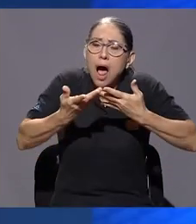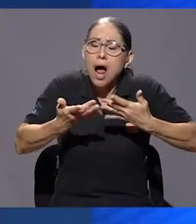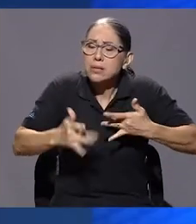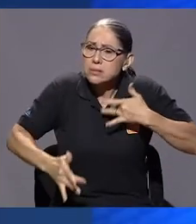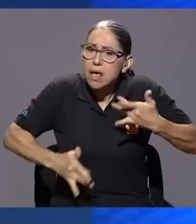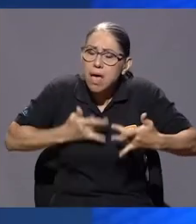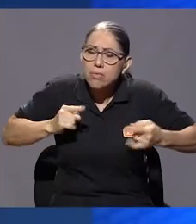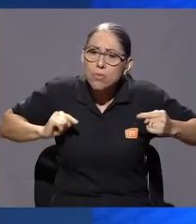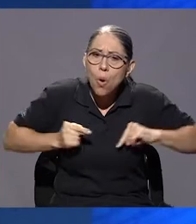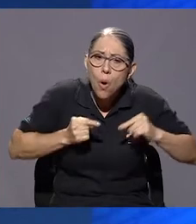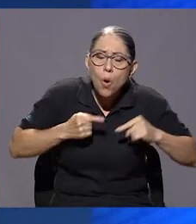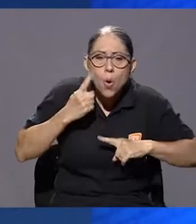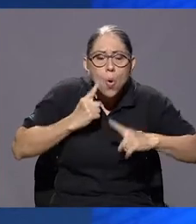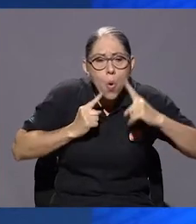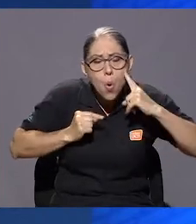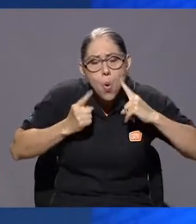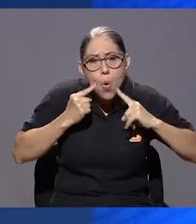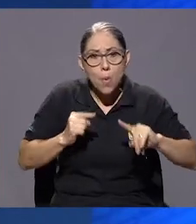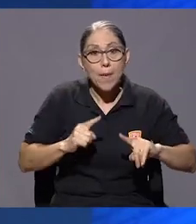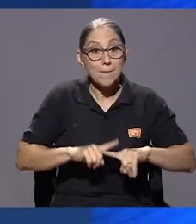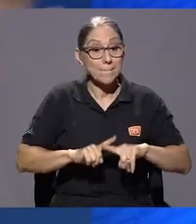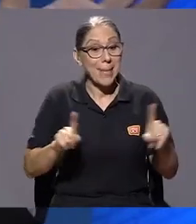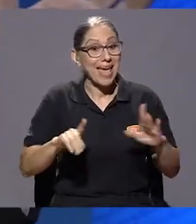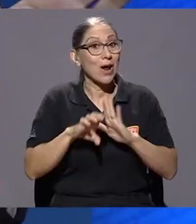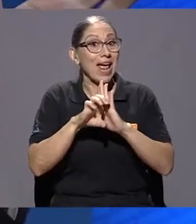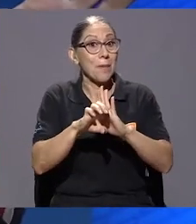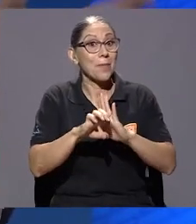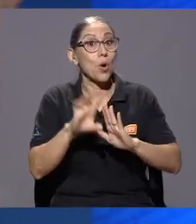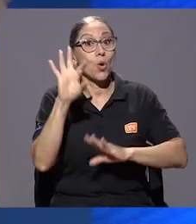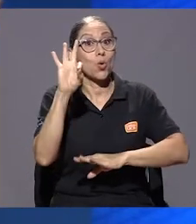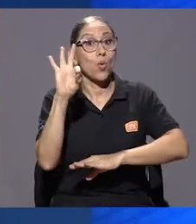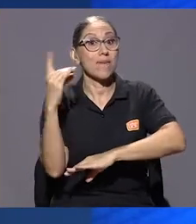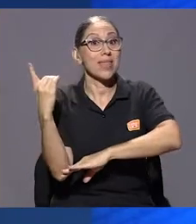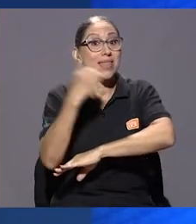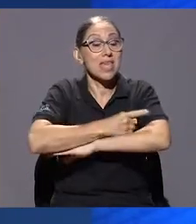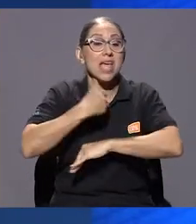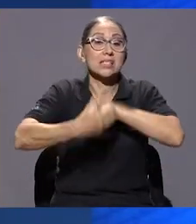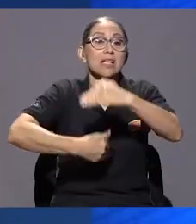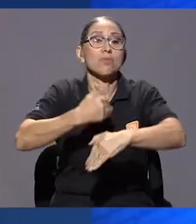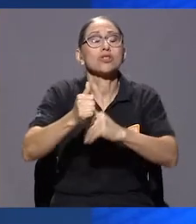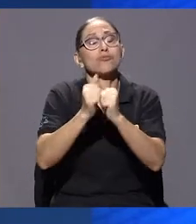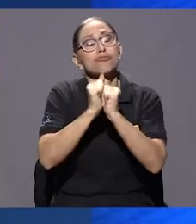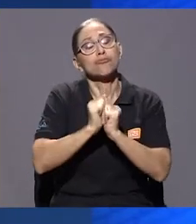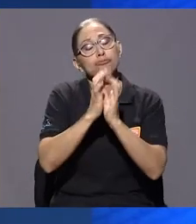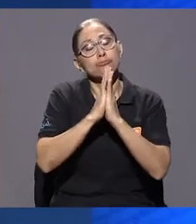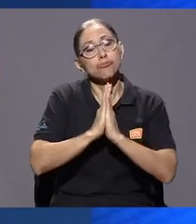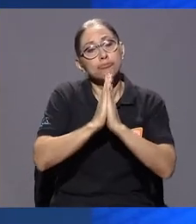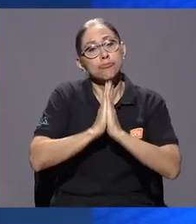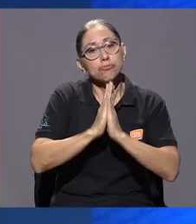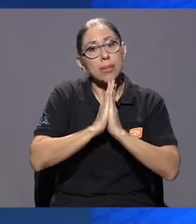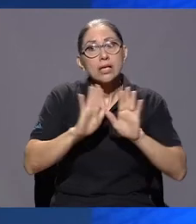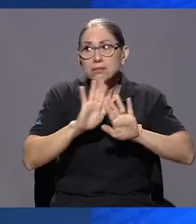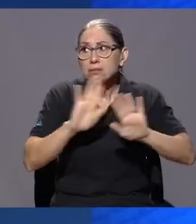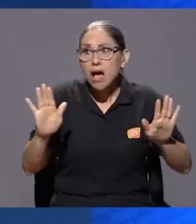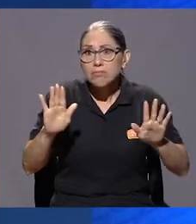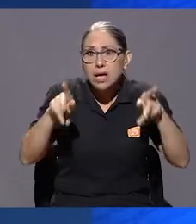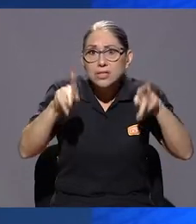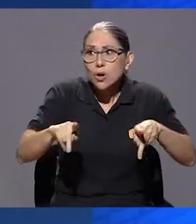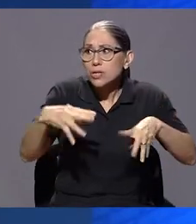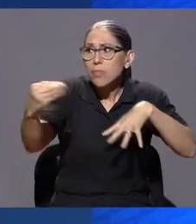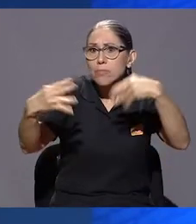Pero casualmente, después del novenario, es como cuando ya todo el mundo sigue su vida y usted se queda solo o sola con su situación.